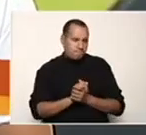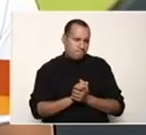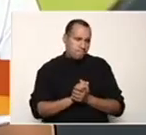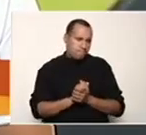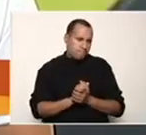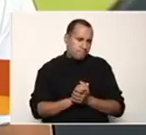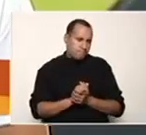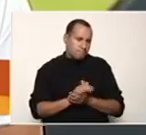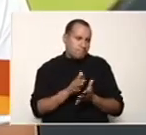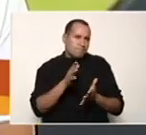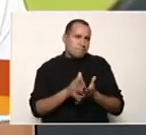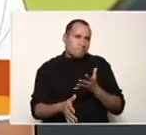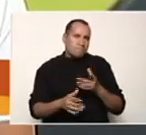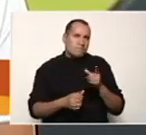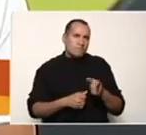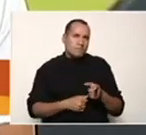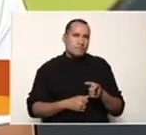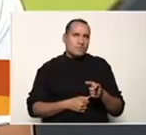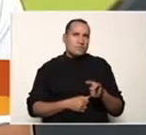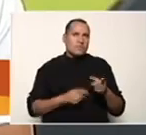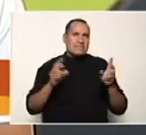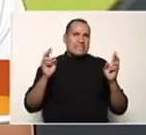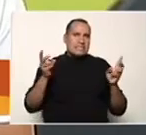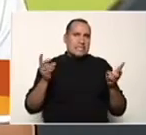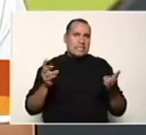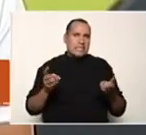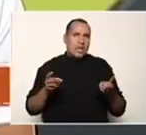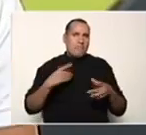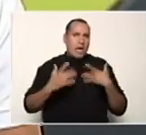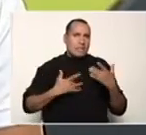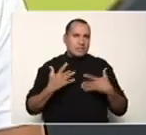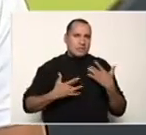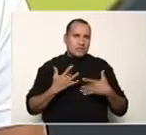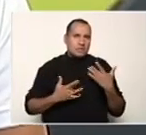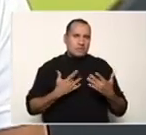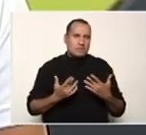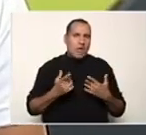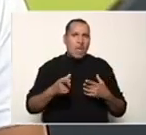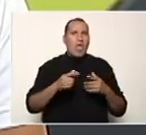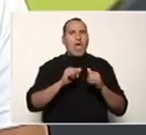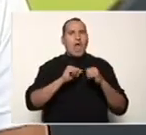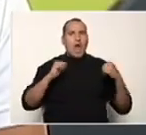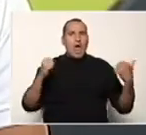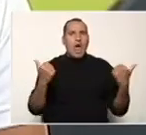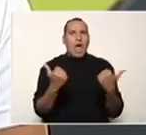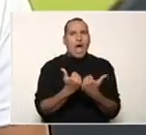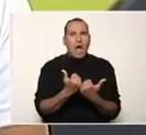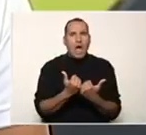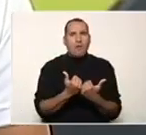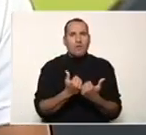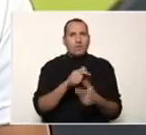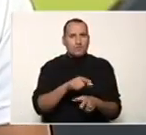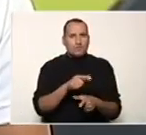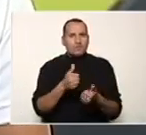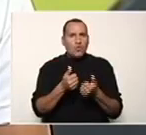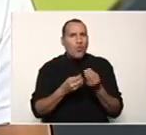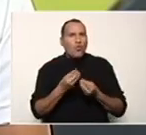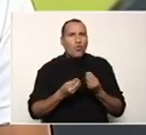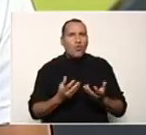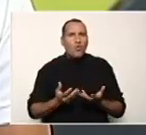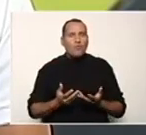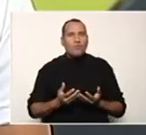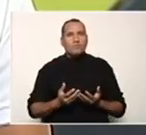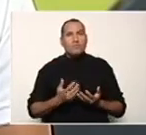estrategias o recursos ha utilizado para desarrollar este tipo de actividades en el aula de clases. Nosotros estamos seguras de que